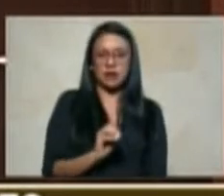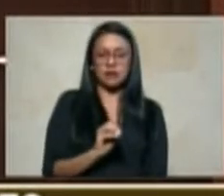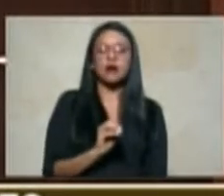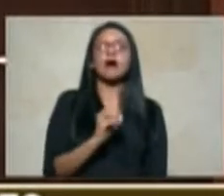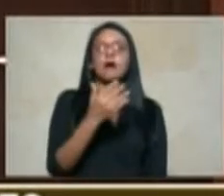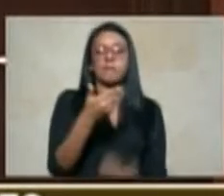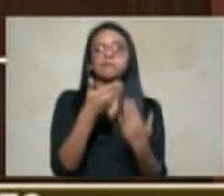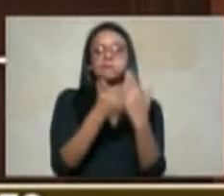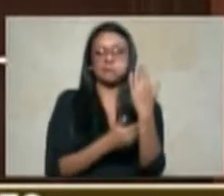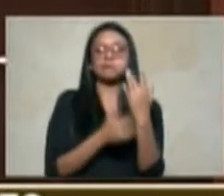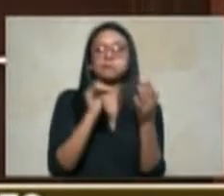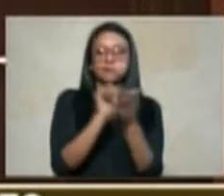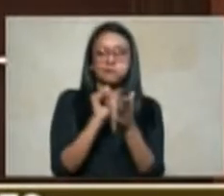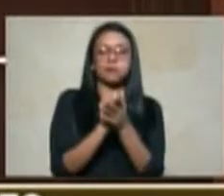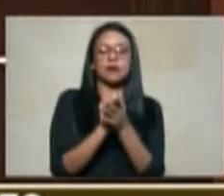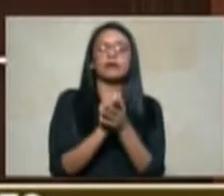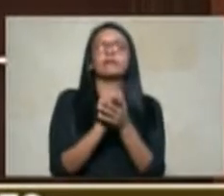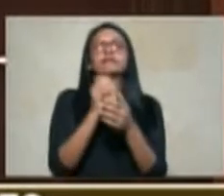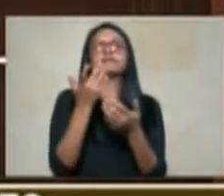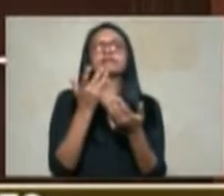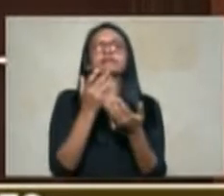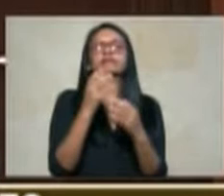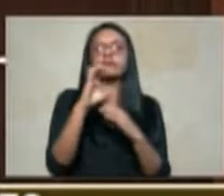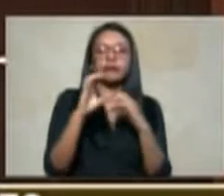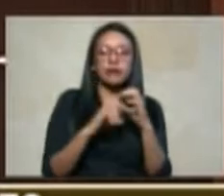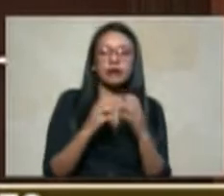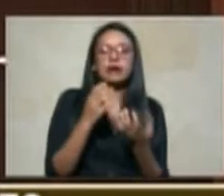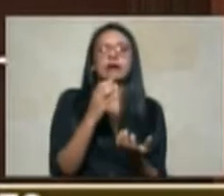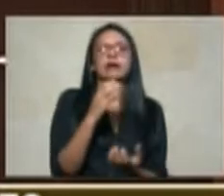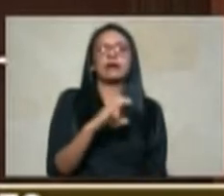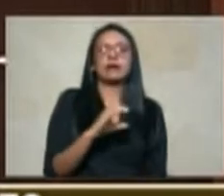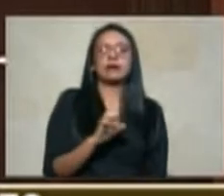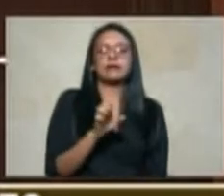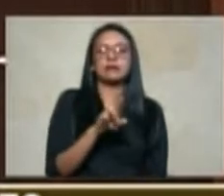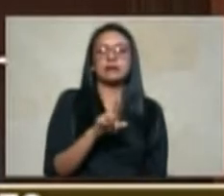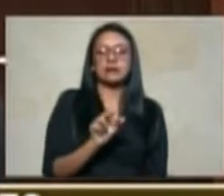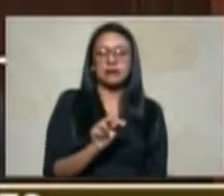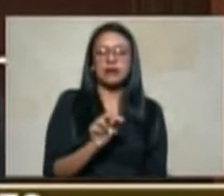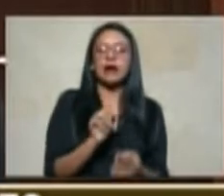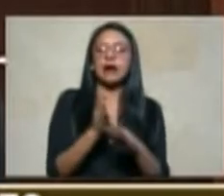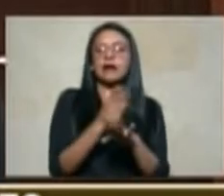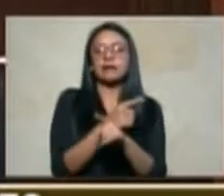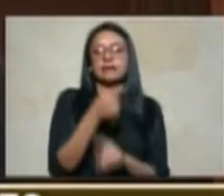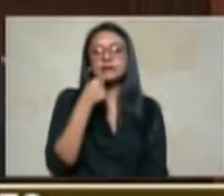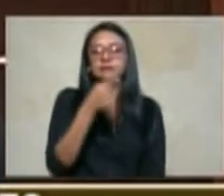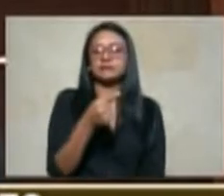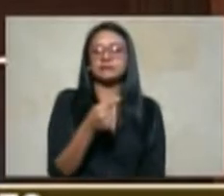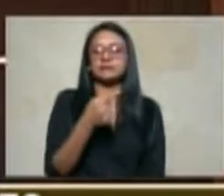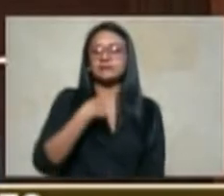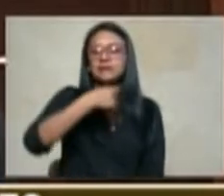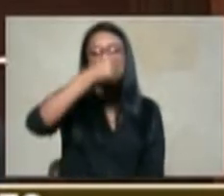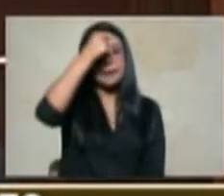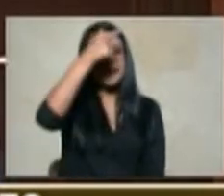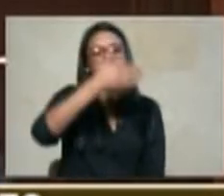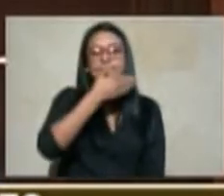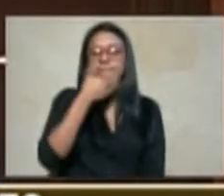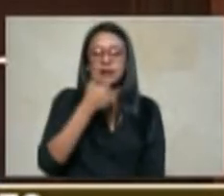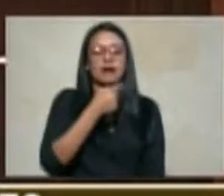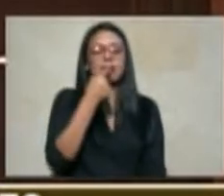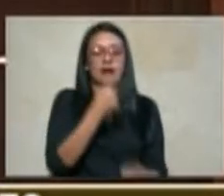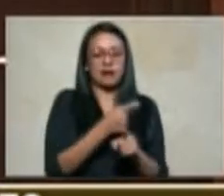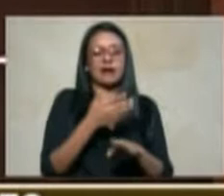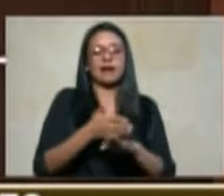por ejemplo o Córdoba porcentualmente hablando se puede comprender mejor la afirmación que acabo de manifestar y es